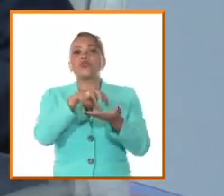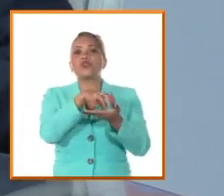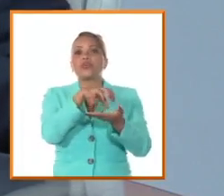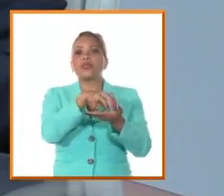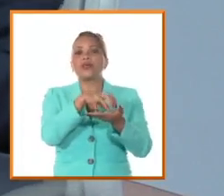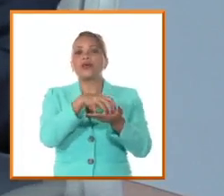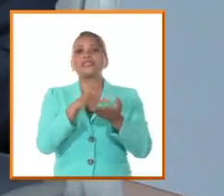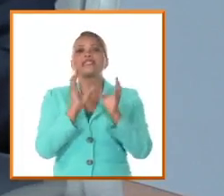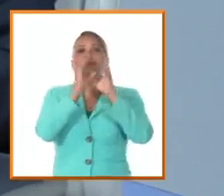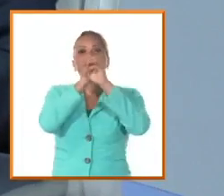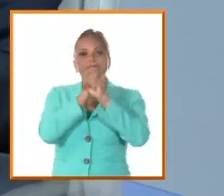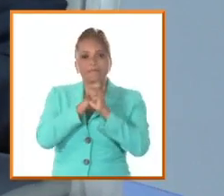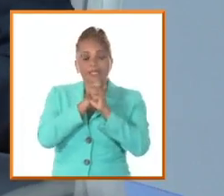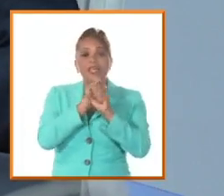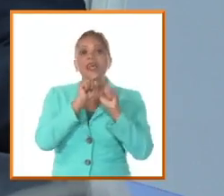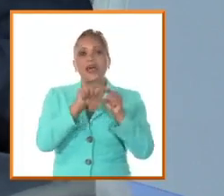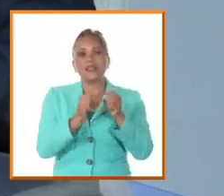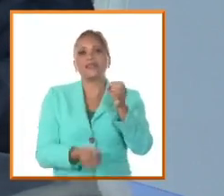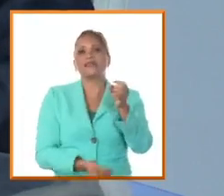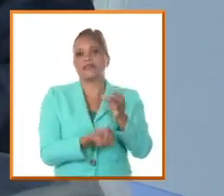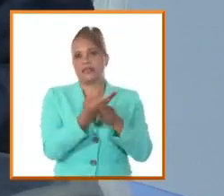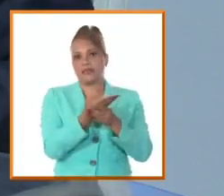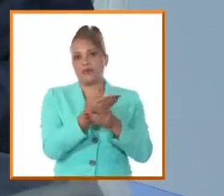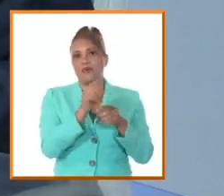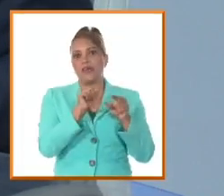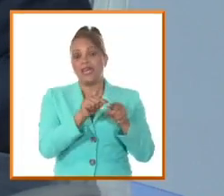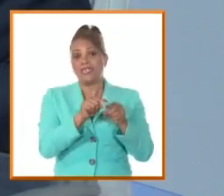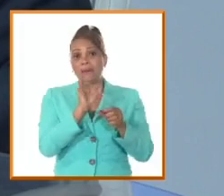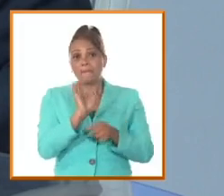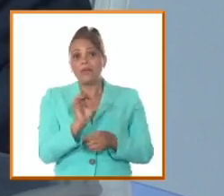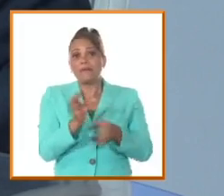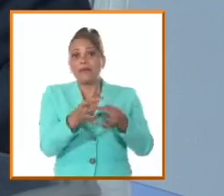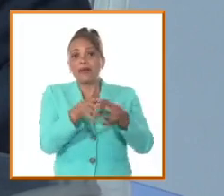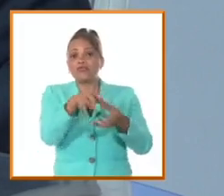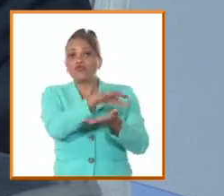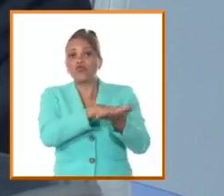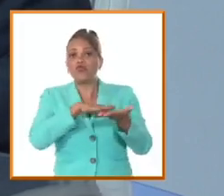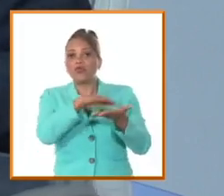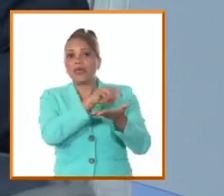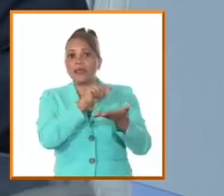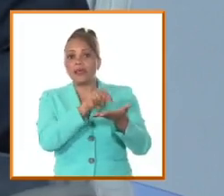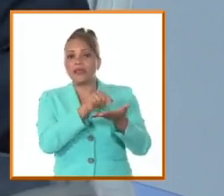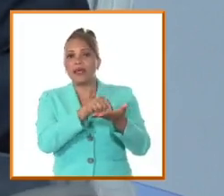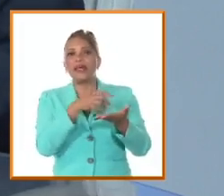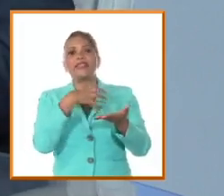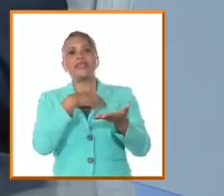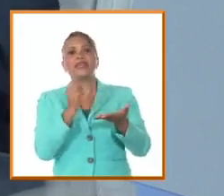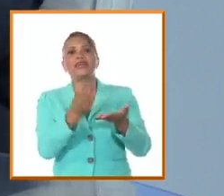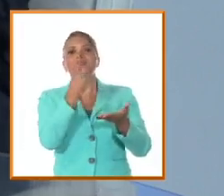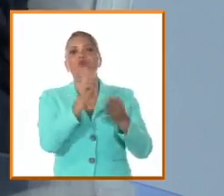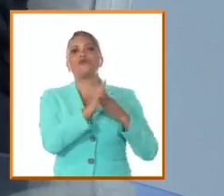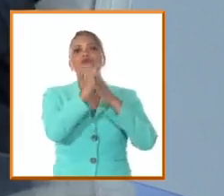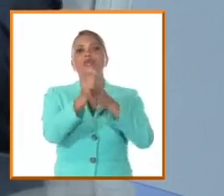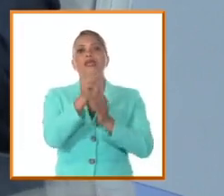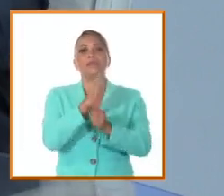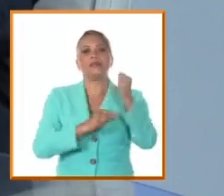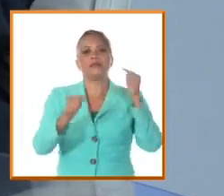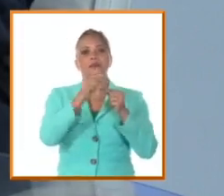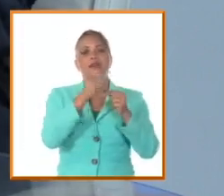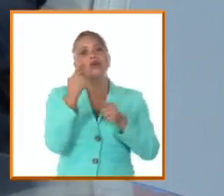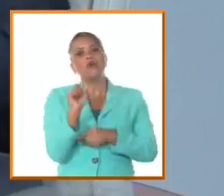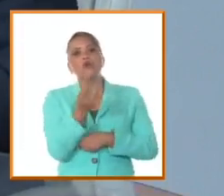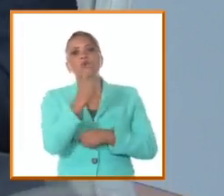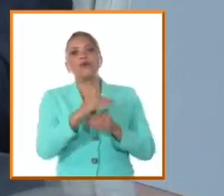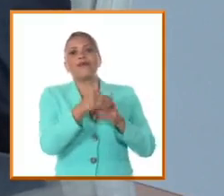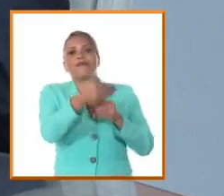llamó la Sociedad Libertadora de Puerto Príncipe. Y esa sociedad tenía dos cabezas fundamentales. Una estaba fuera